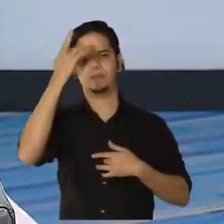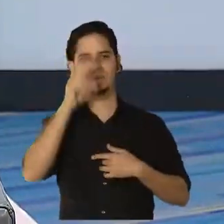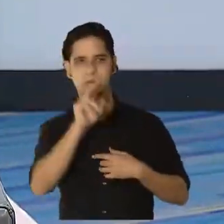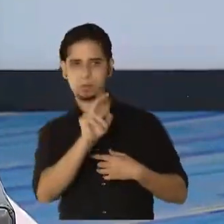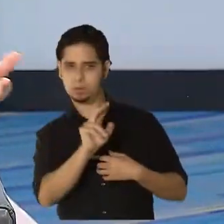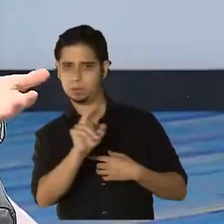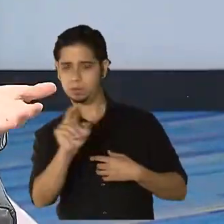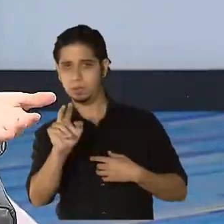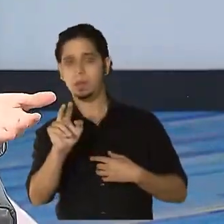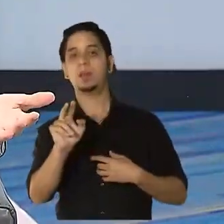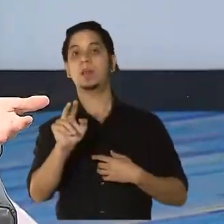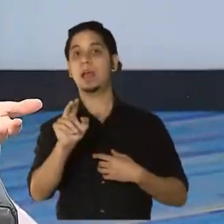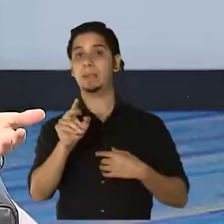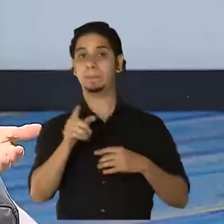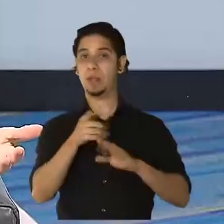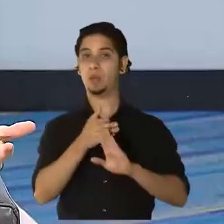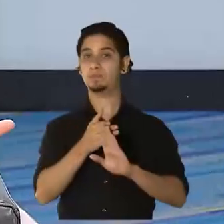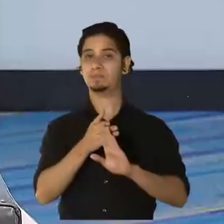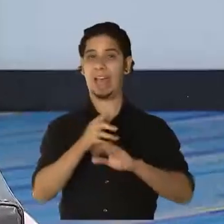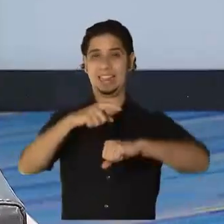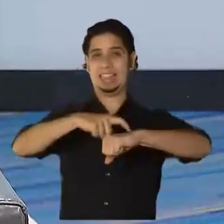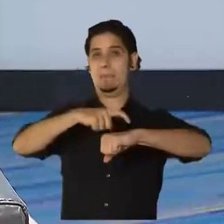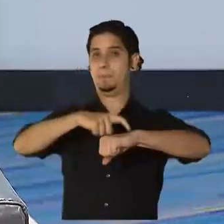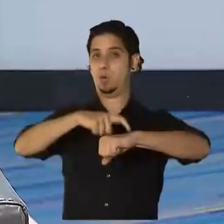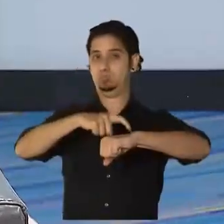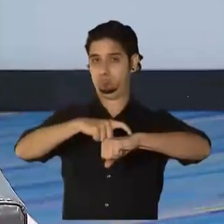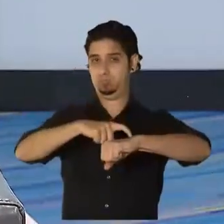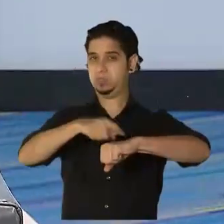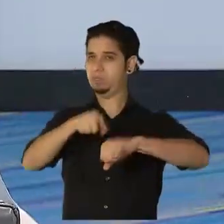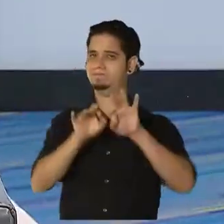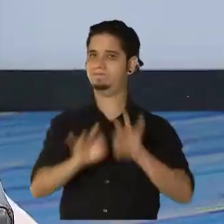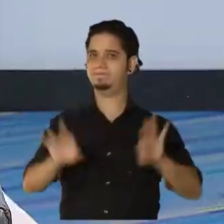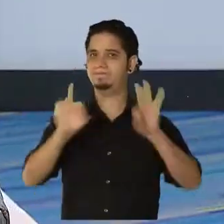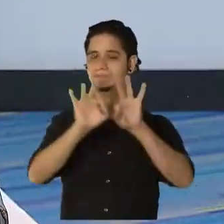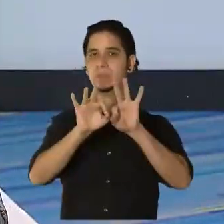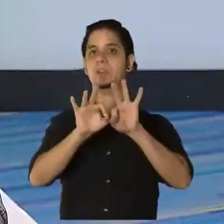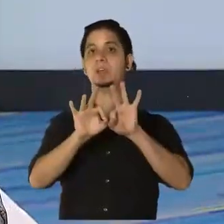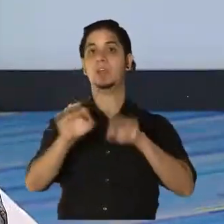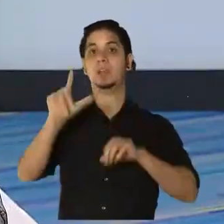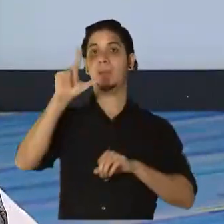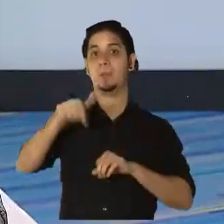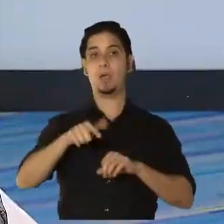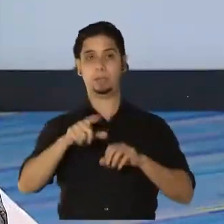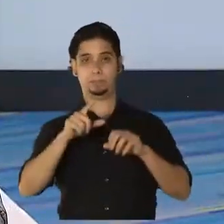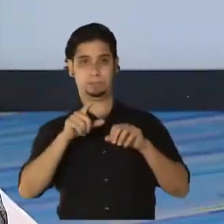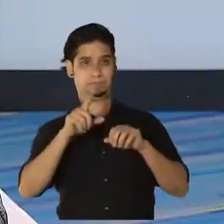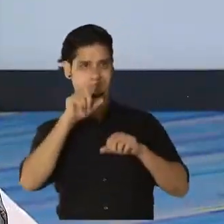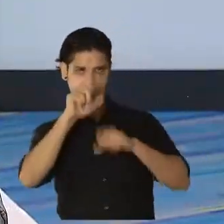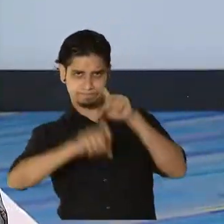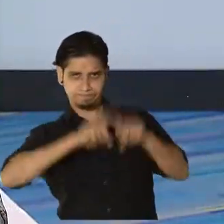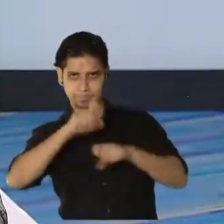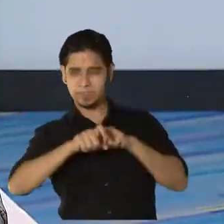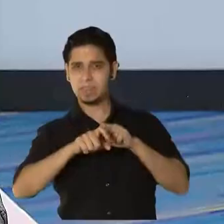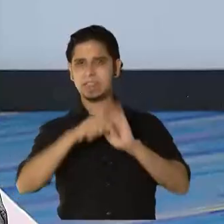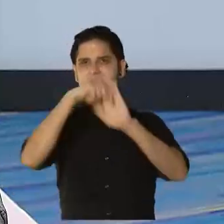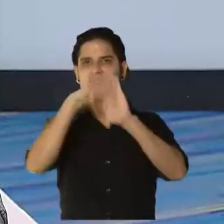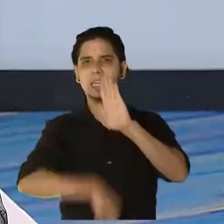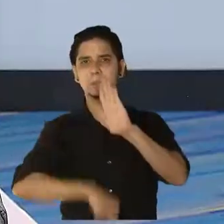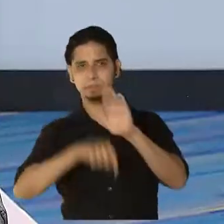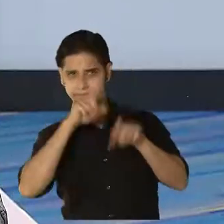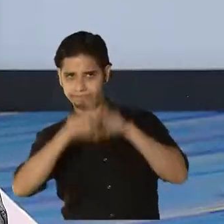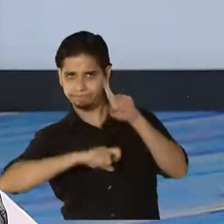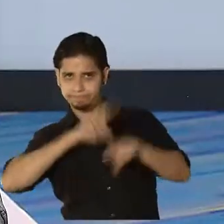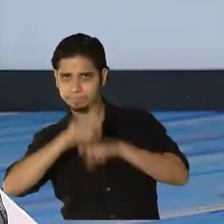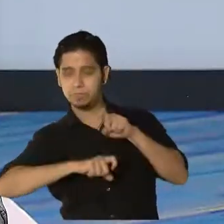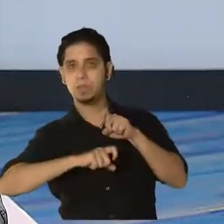idealmente detectarlos temprano en ese proceso de evaluación, y hacer una investigación muy rigurosa. Yo